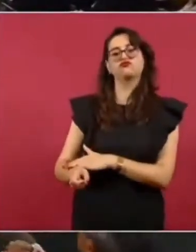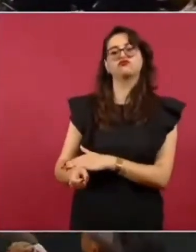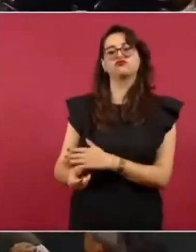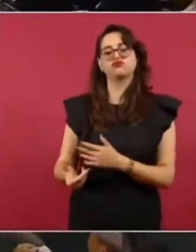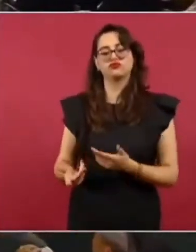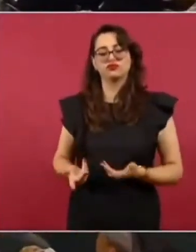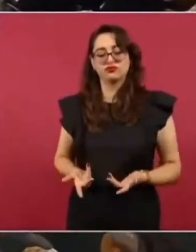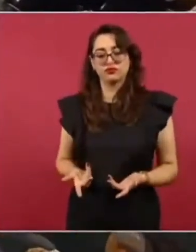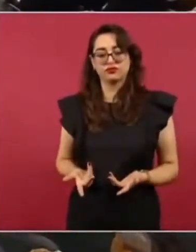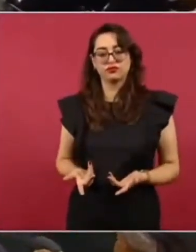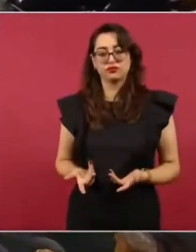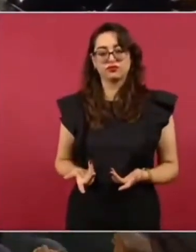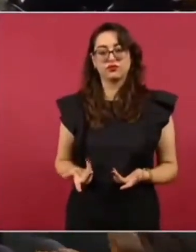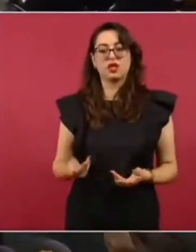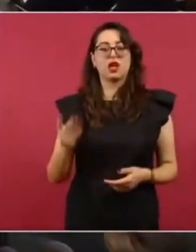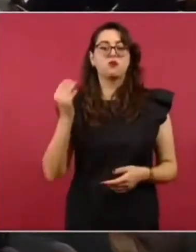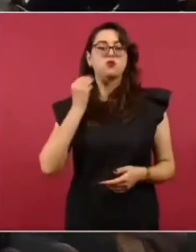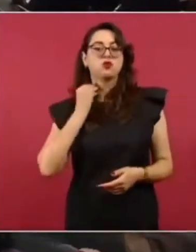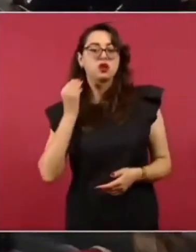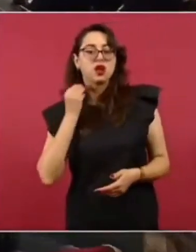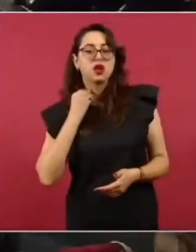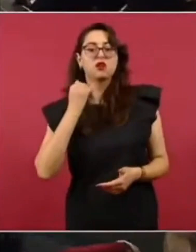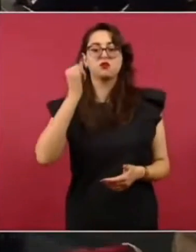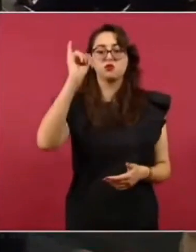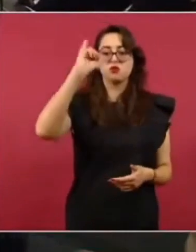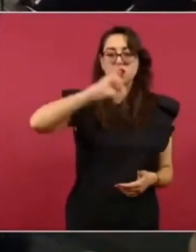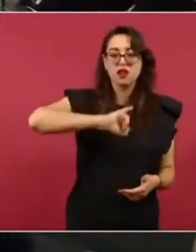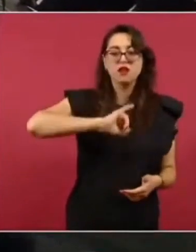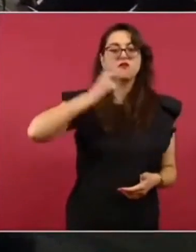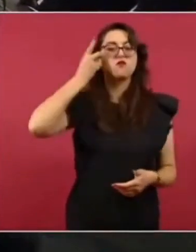hasta con los jefes de las corporaciones